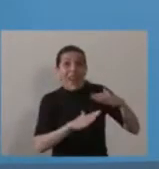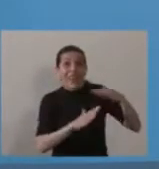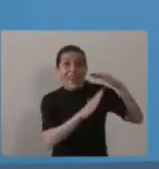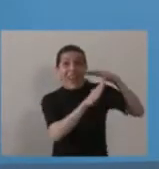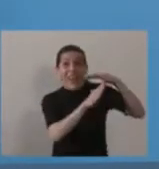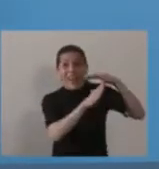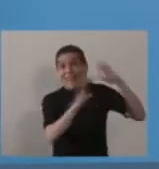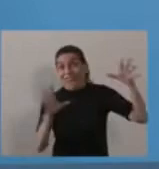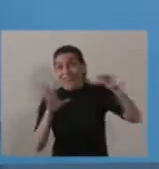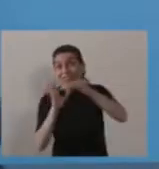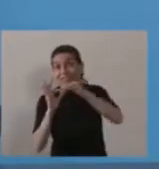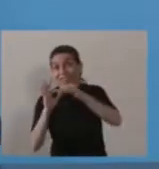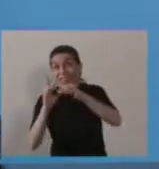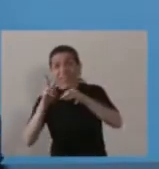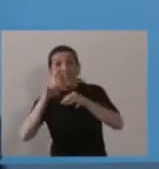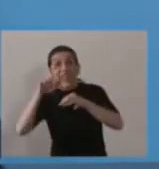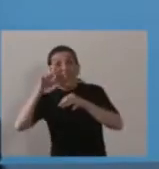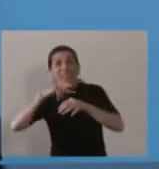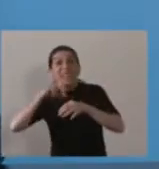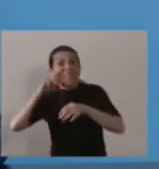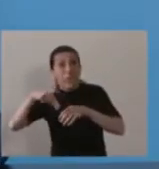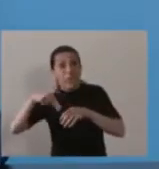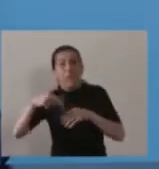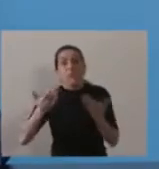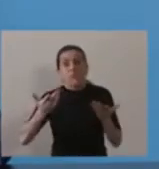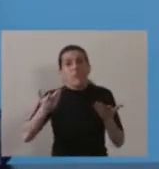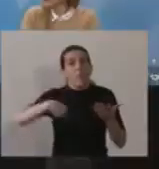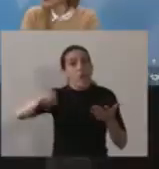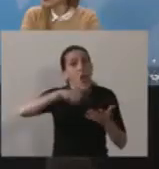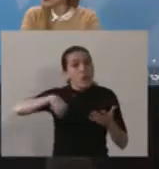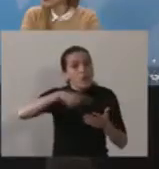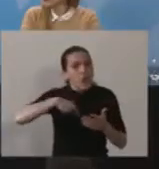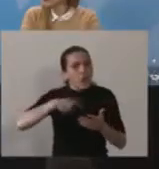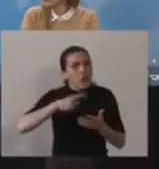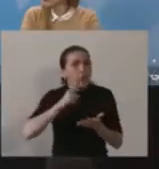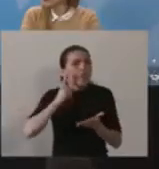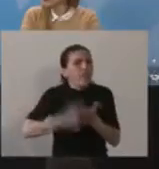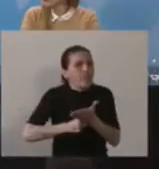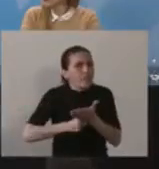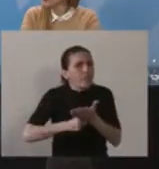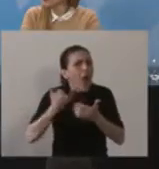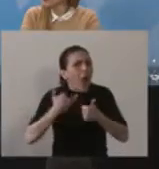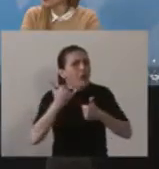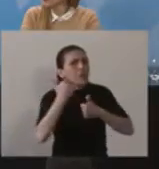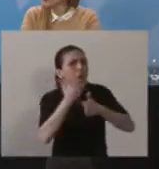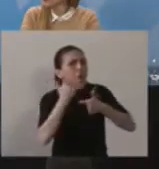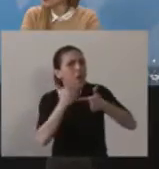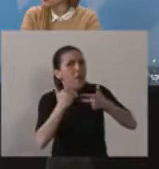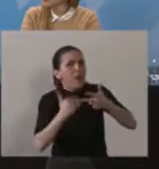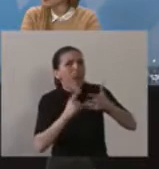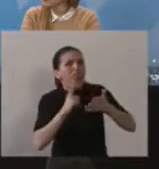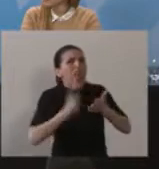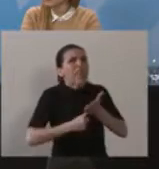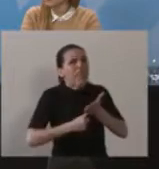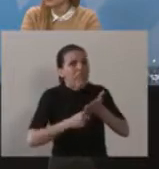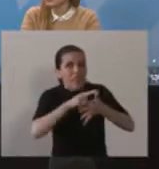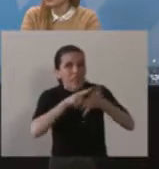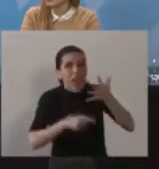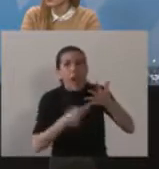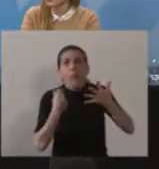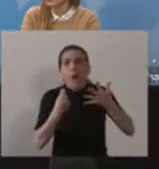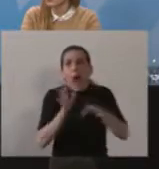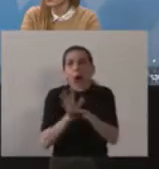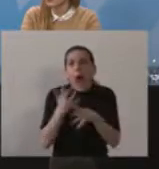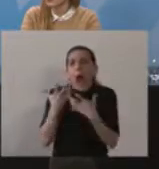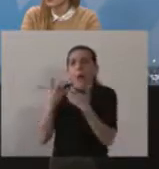función de todo eso, nosotros hemos dispuesto una serie de medidas que tienen el propósito de rescatar a